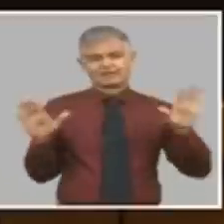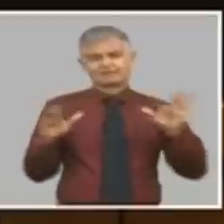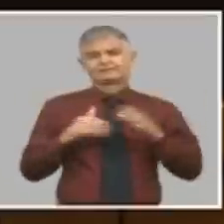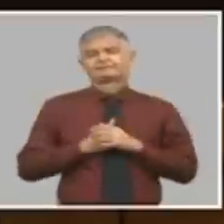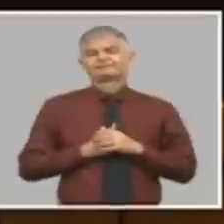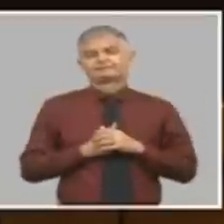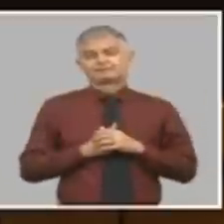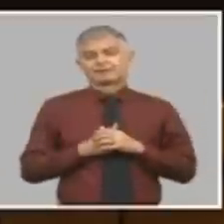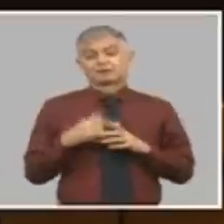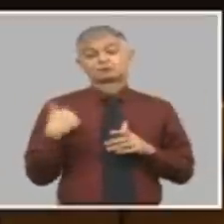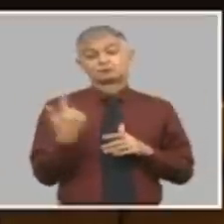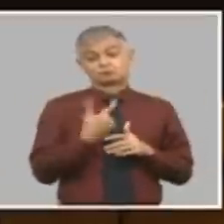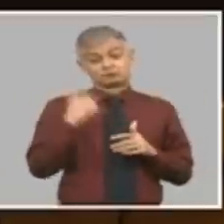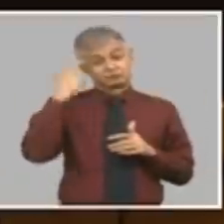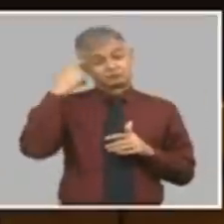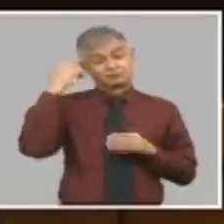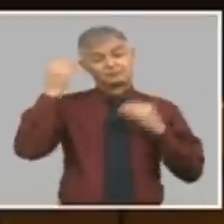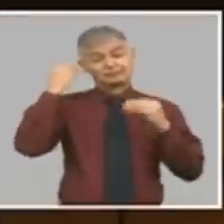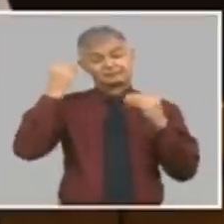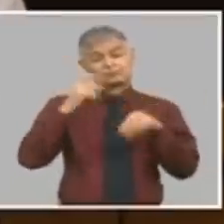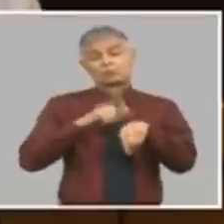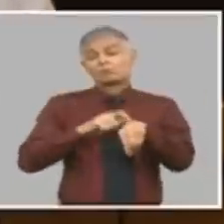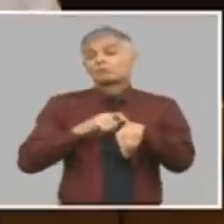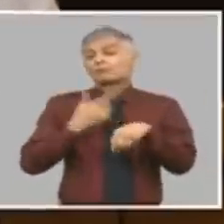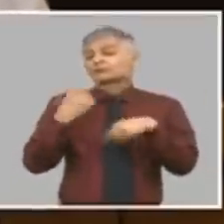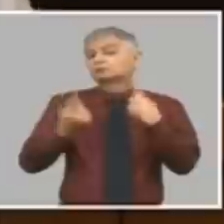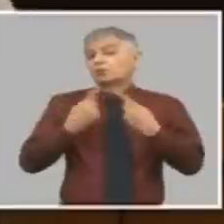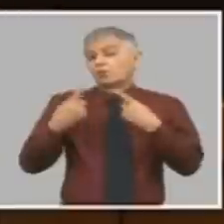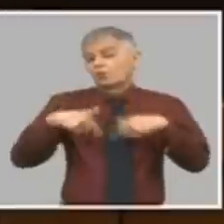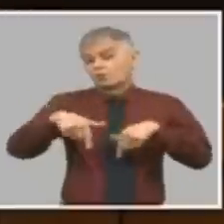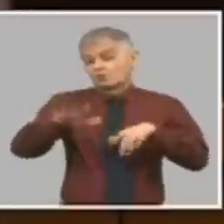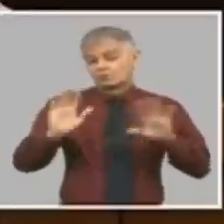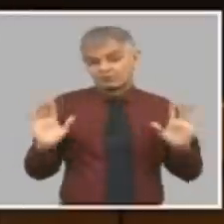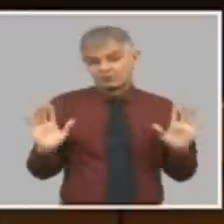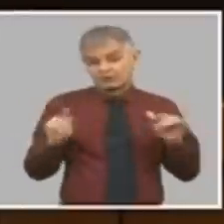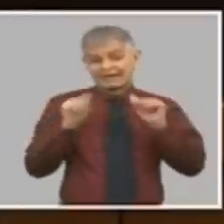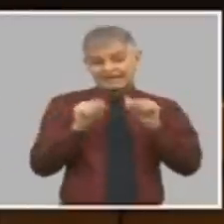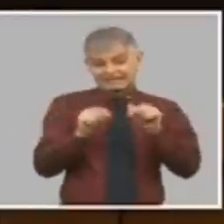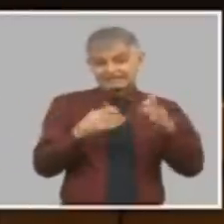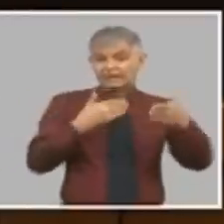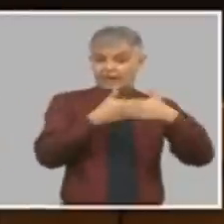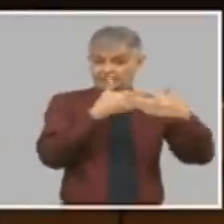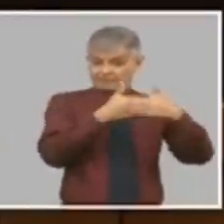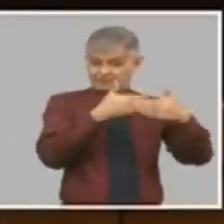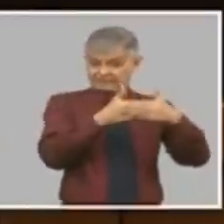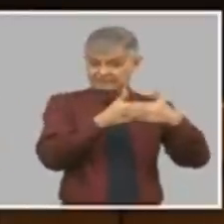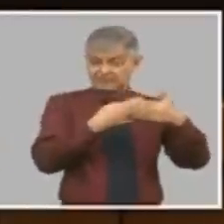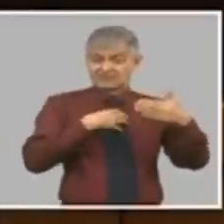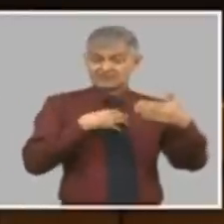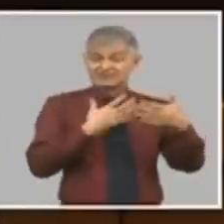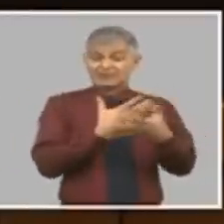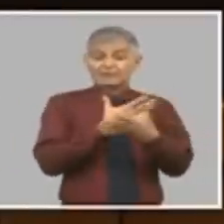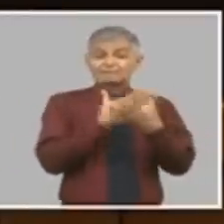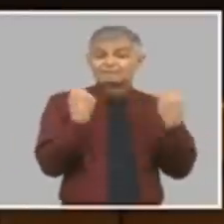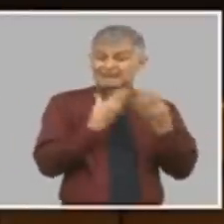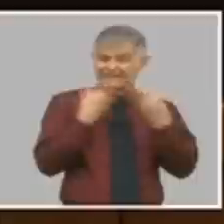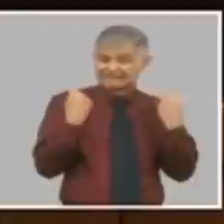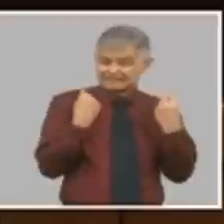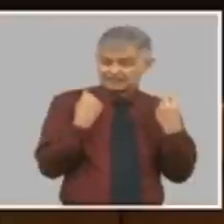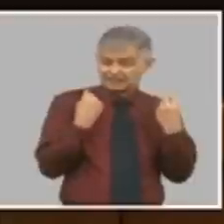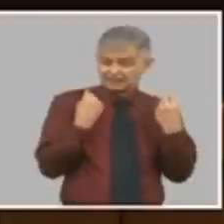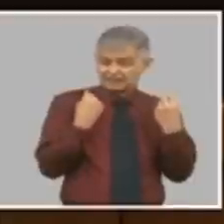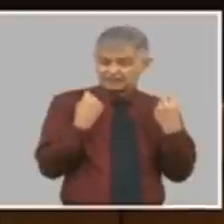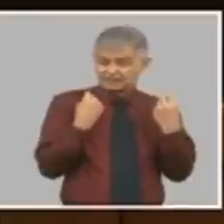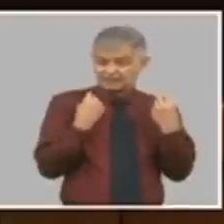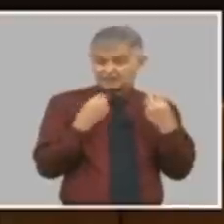y nosotros pensamos que en algún momento esas empresas que tienen pérdida primero